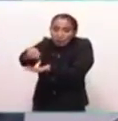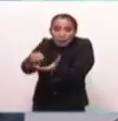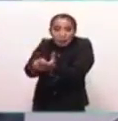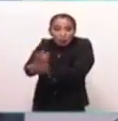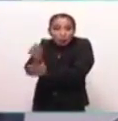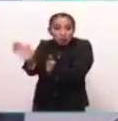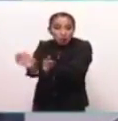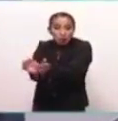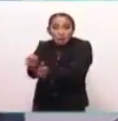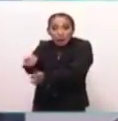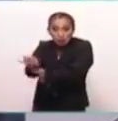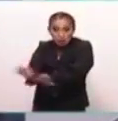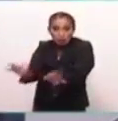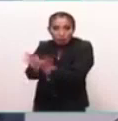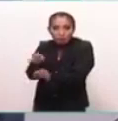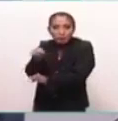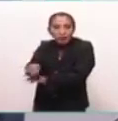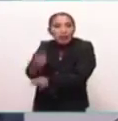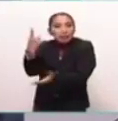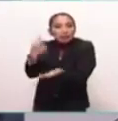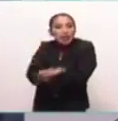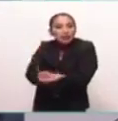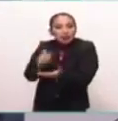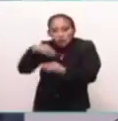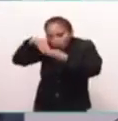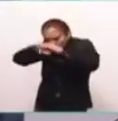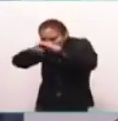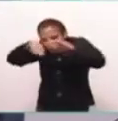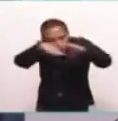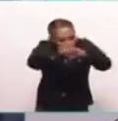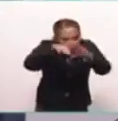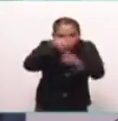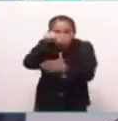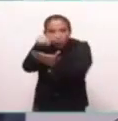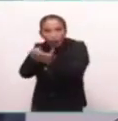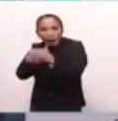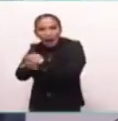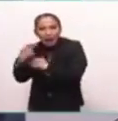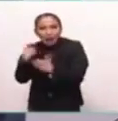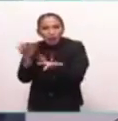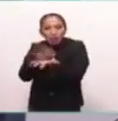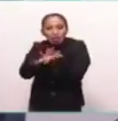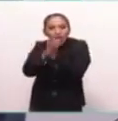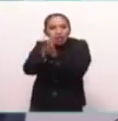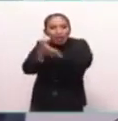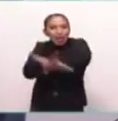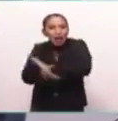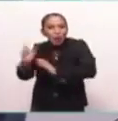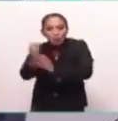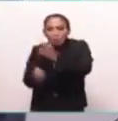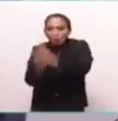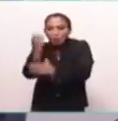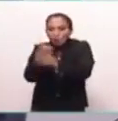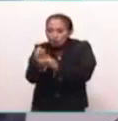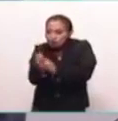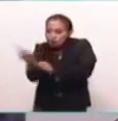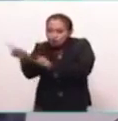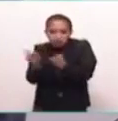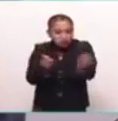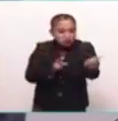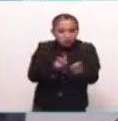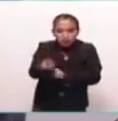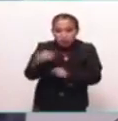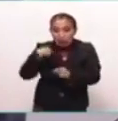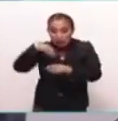una gran importancia porque está lleno de oquedades de cuevas que se forman durante el proceso eructivo. Y estas cuevas